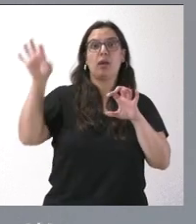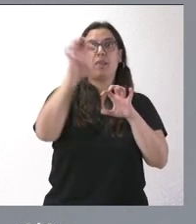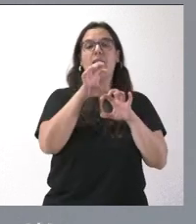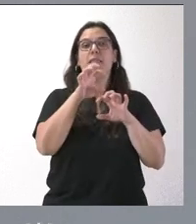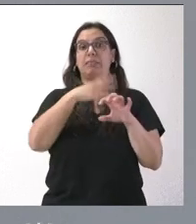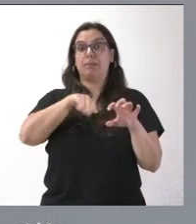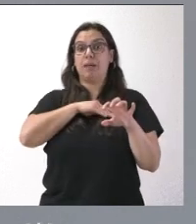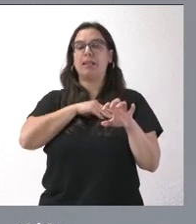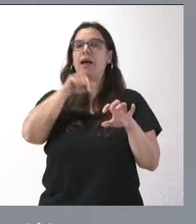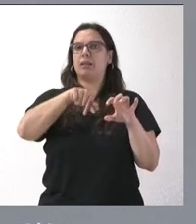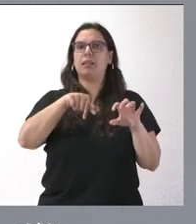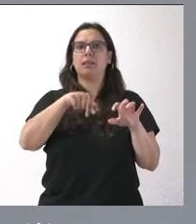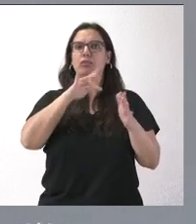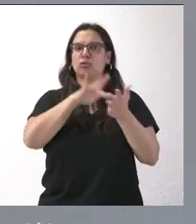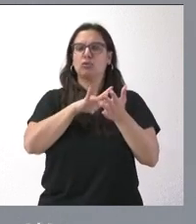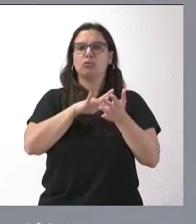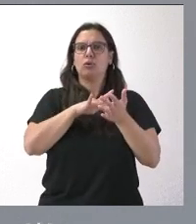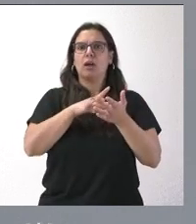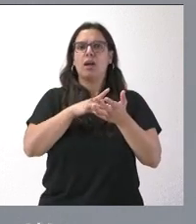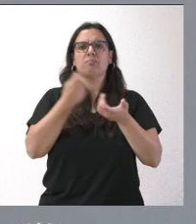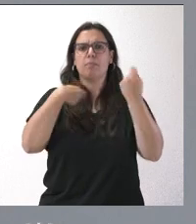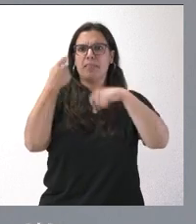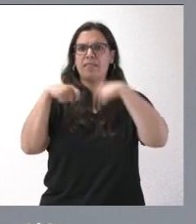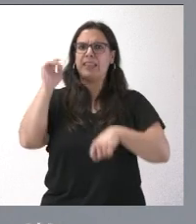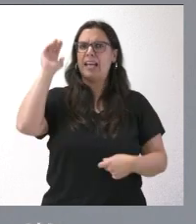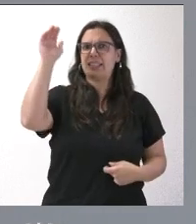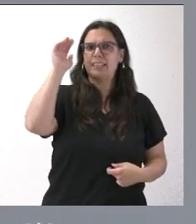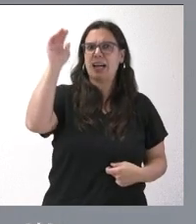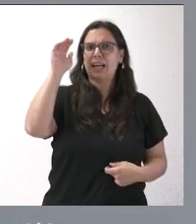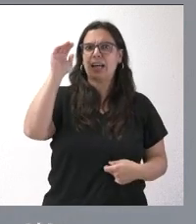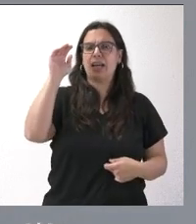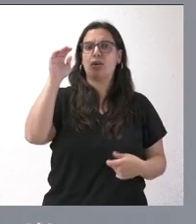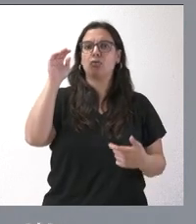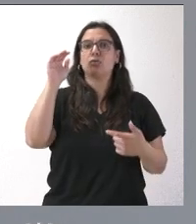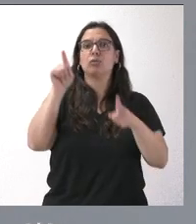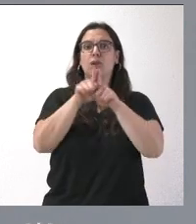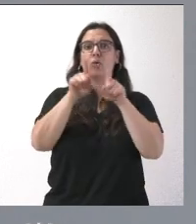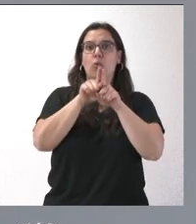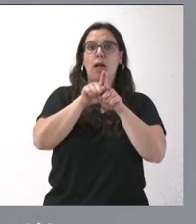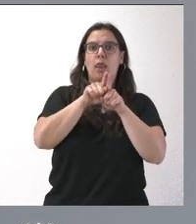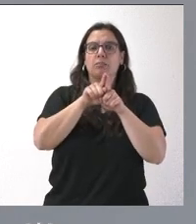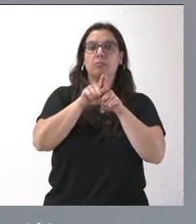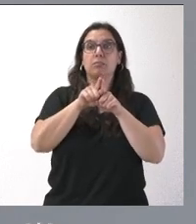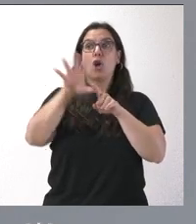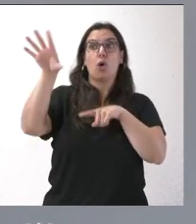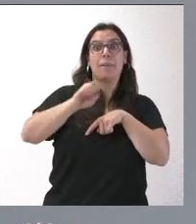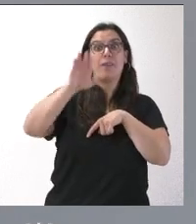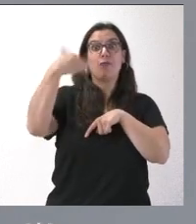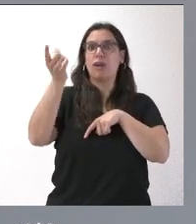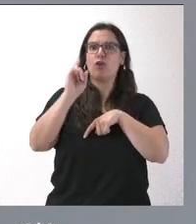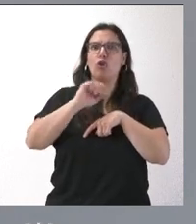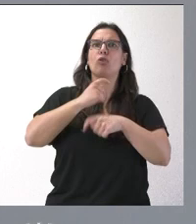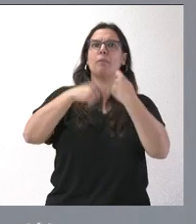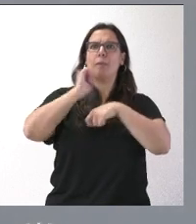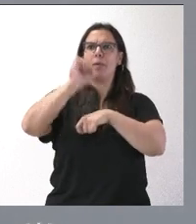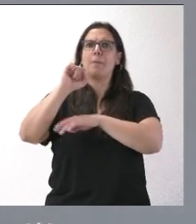contexto nacional, que tiene un importante volumen de exportaciones sobre importaciones. Exportamos, al contrario de lo que ocurre en España, más de lo que importamos. Y este tipo